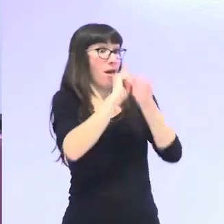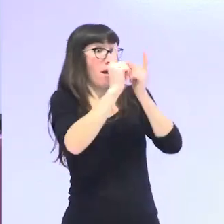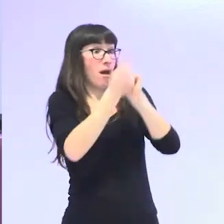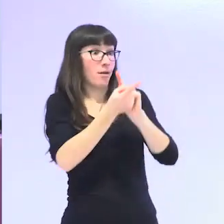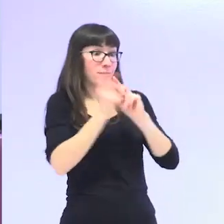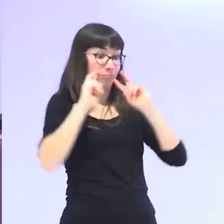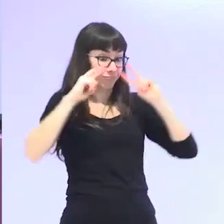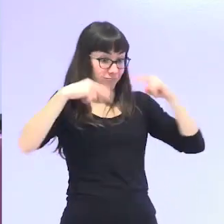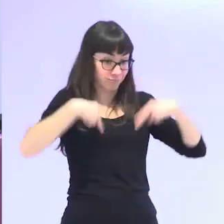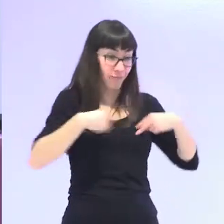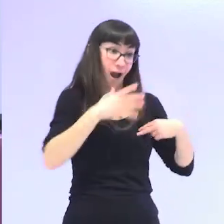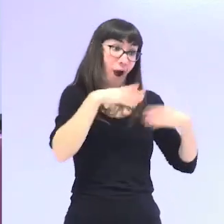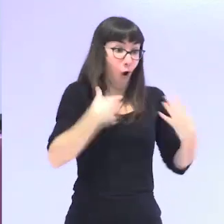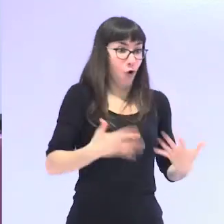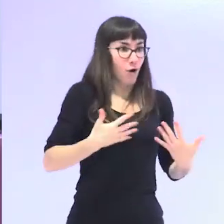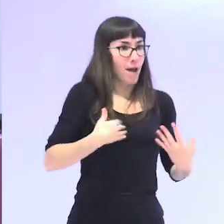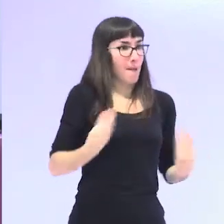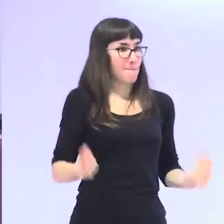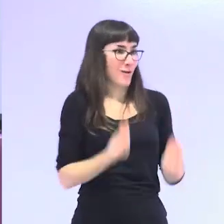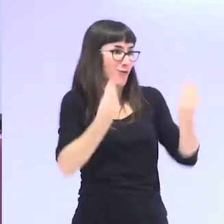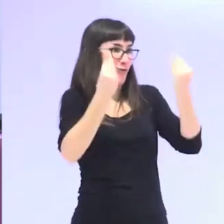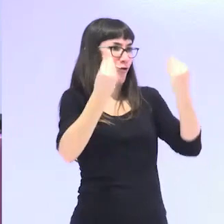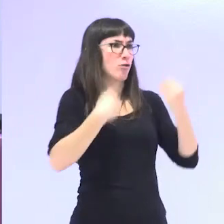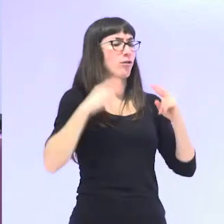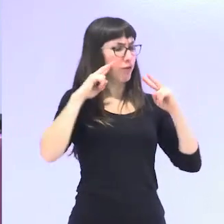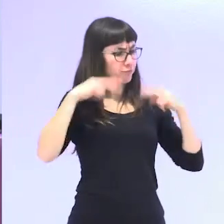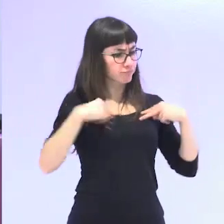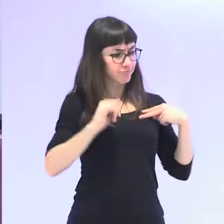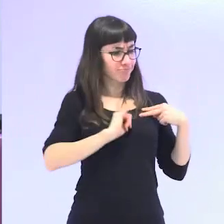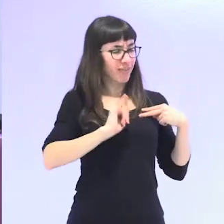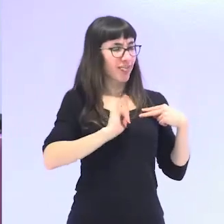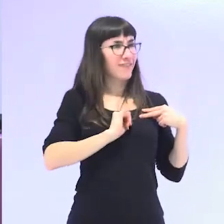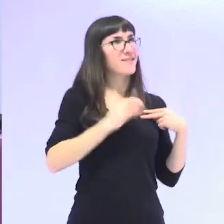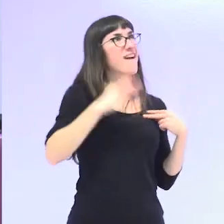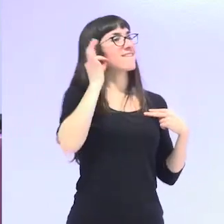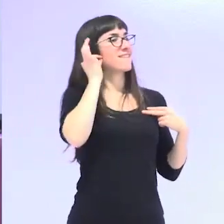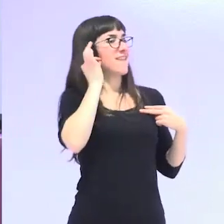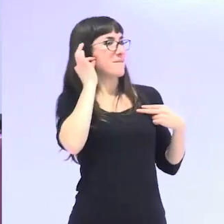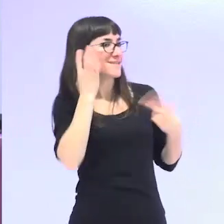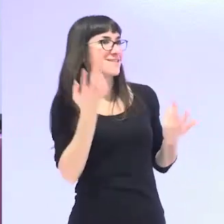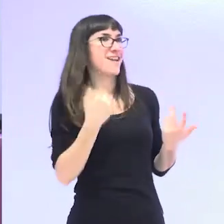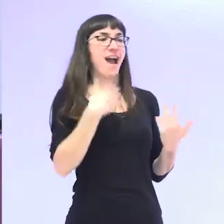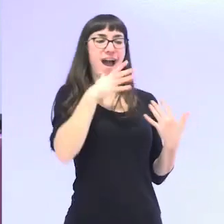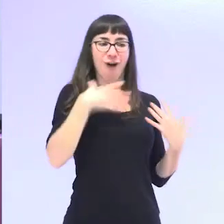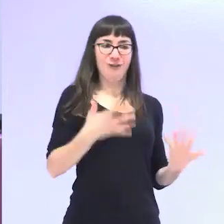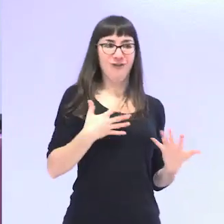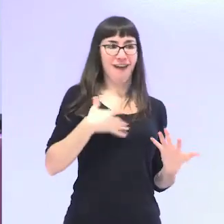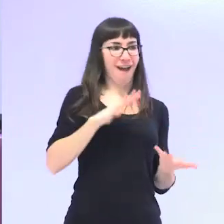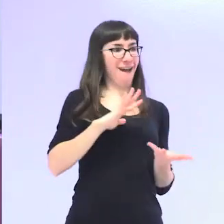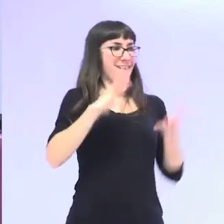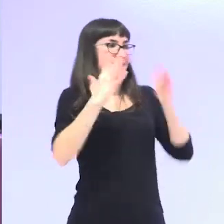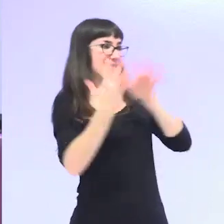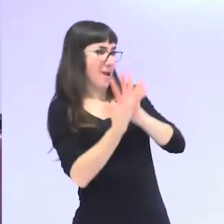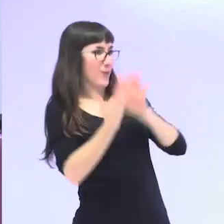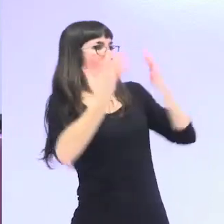redefinición de mi identidad femenina, en la que yo pueda hacer cambios importantes y en las que pueda a lo mejor tener una vida más